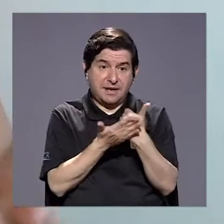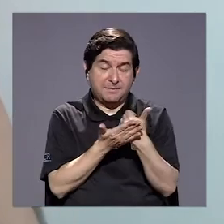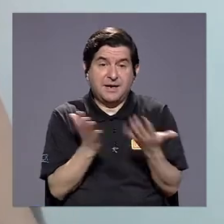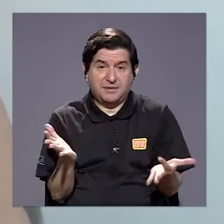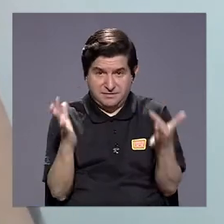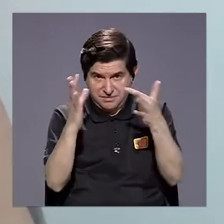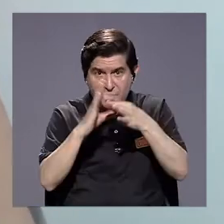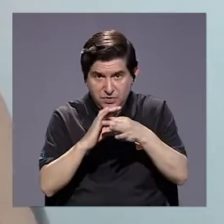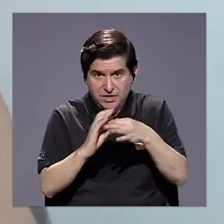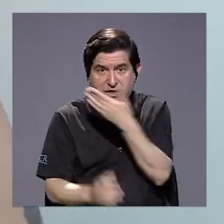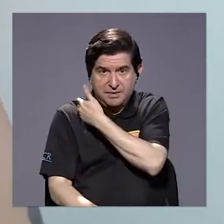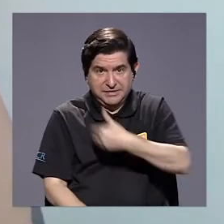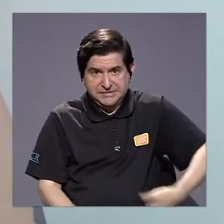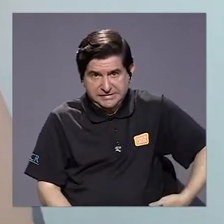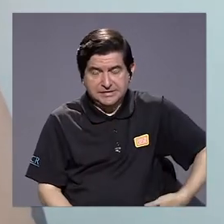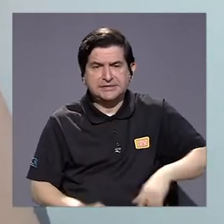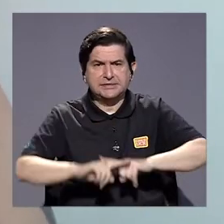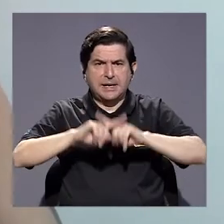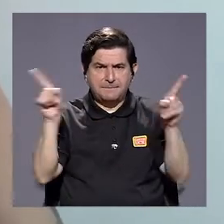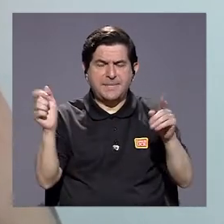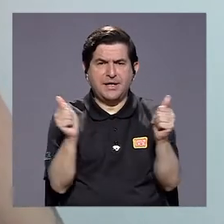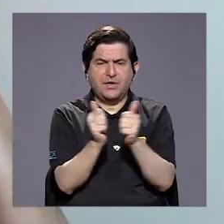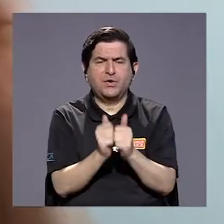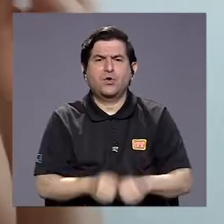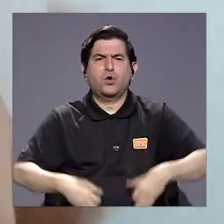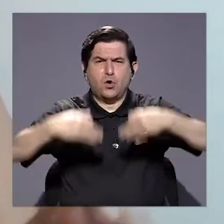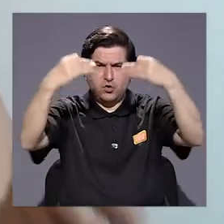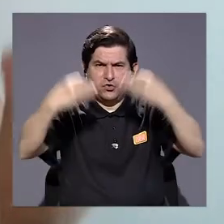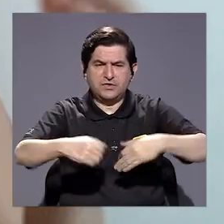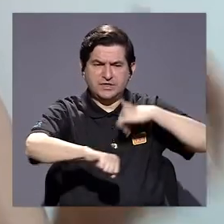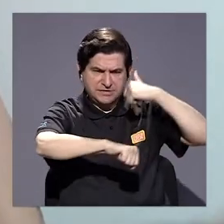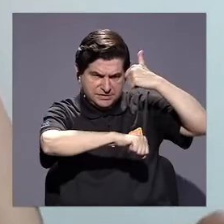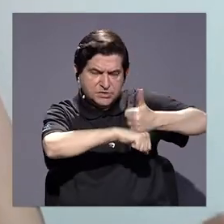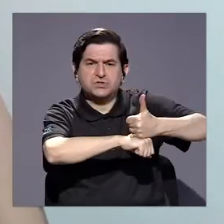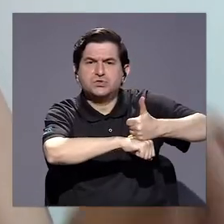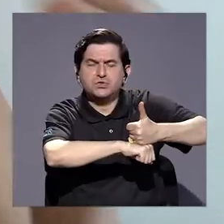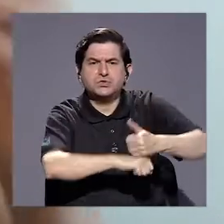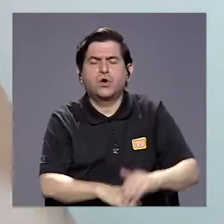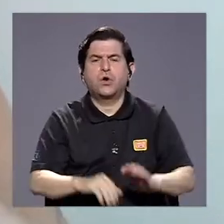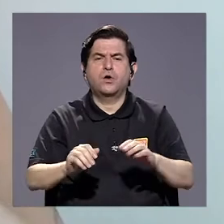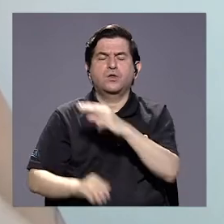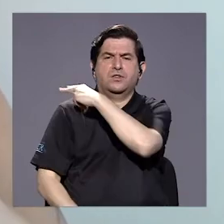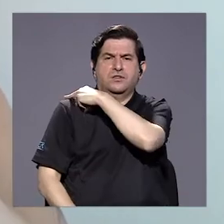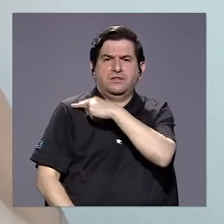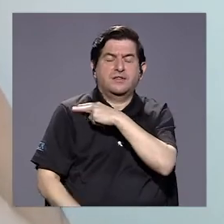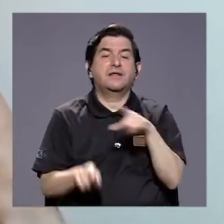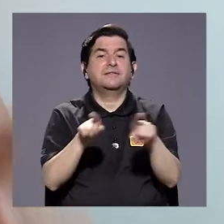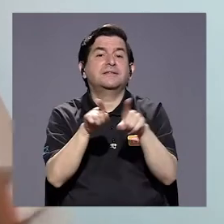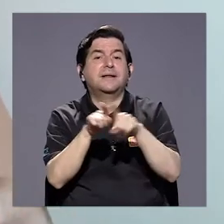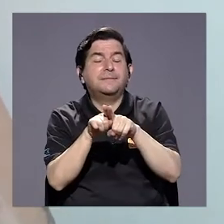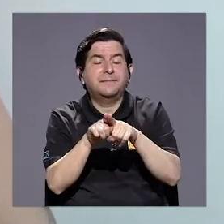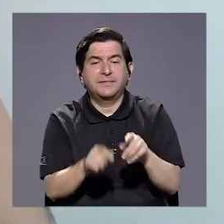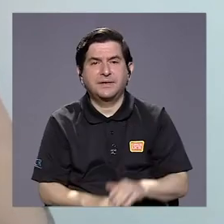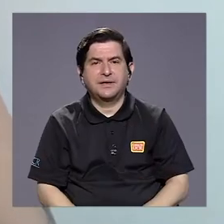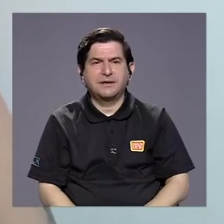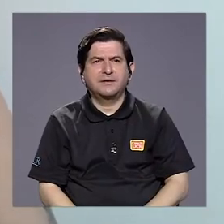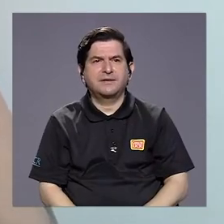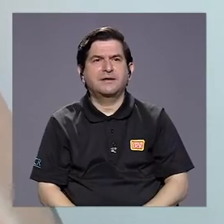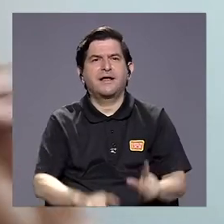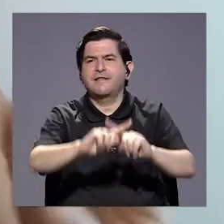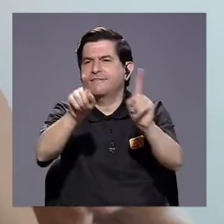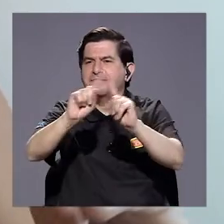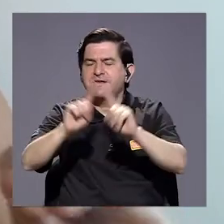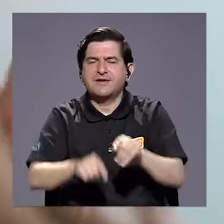y es parte en ese sentido de presidencia, pero junto con el decreto de creación de la comisionada se crea también